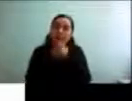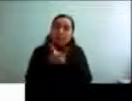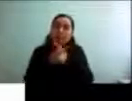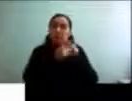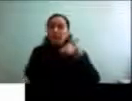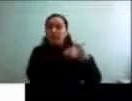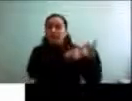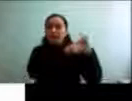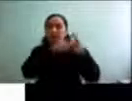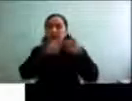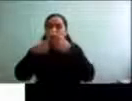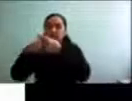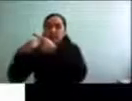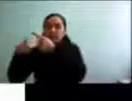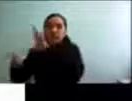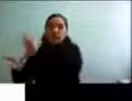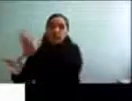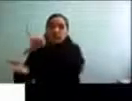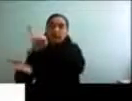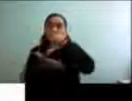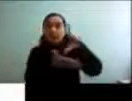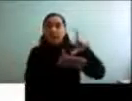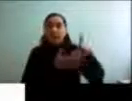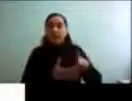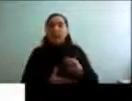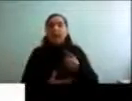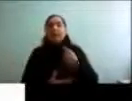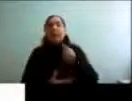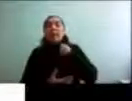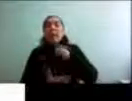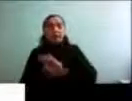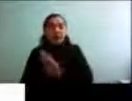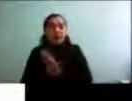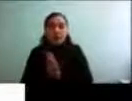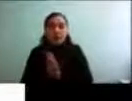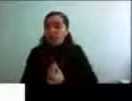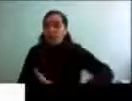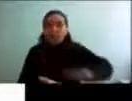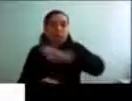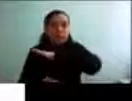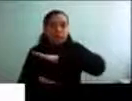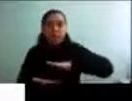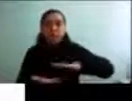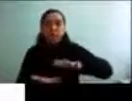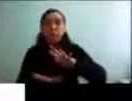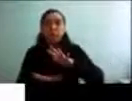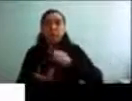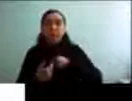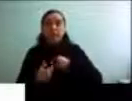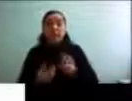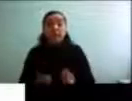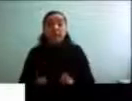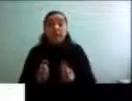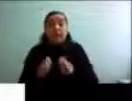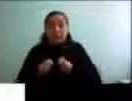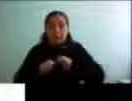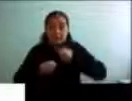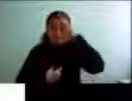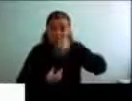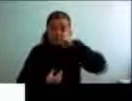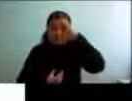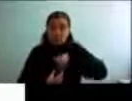los rincones que afectan todos los ámbitos, ¿no? Que nos competen a las personas